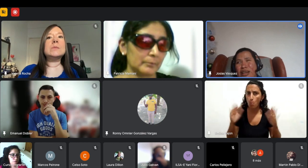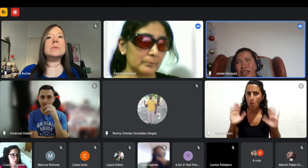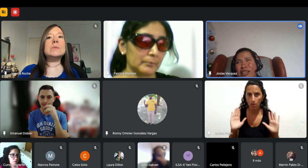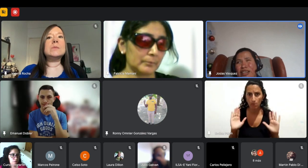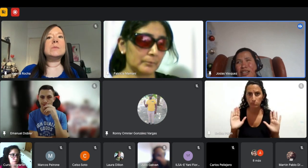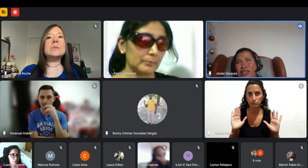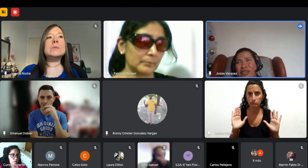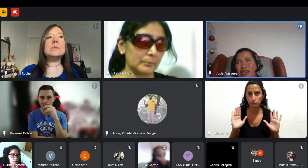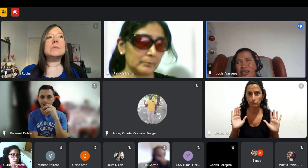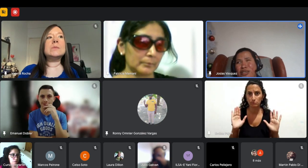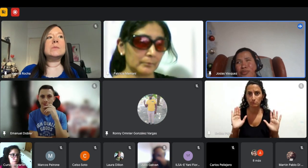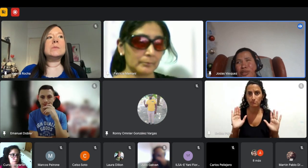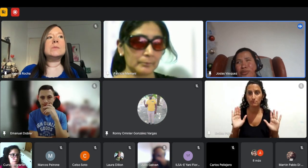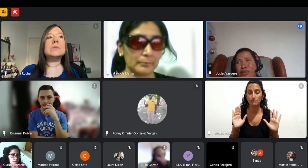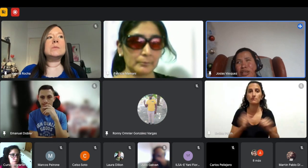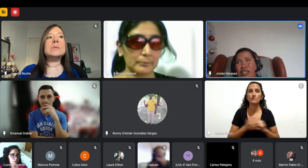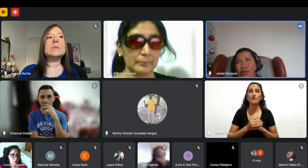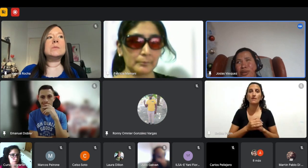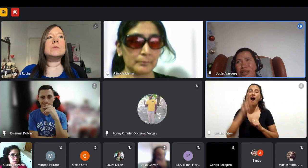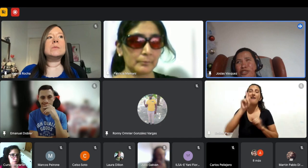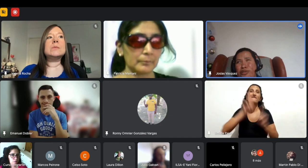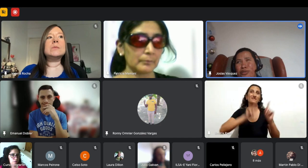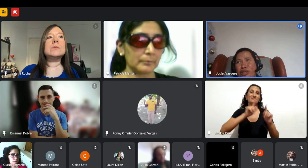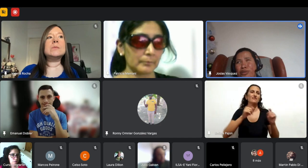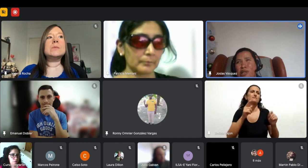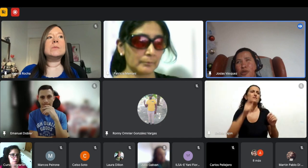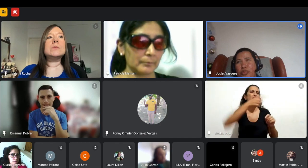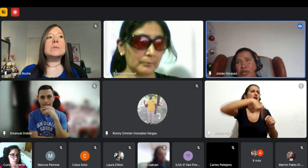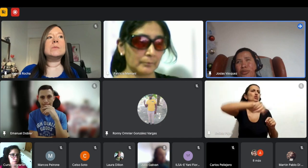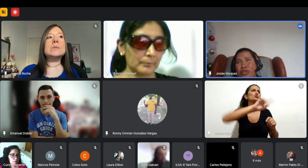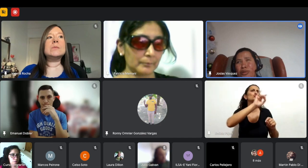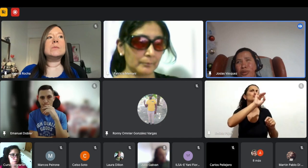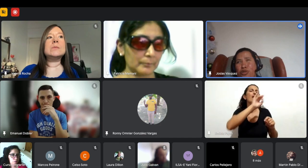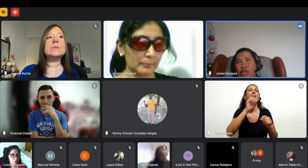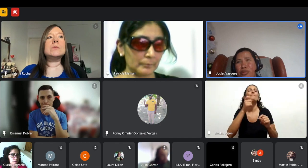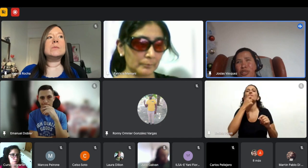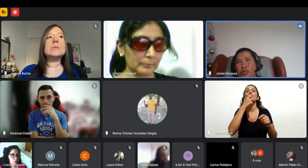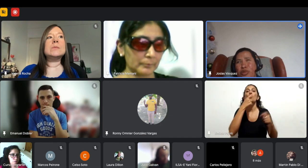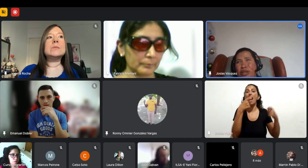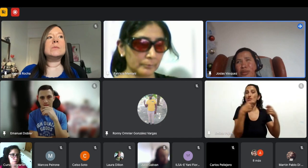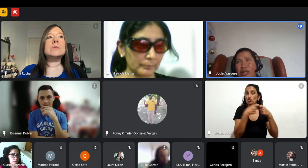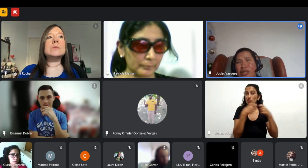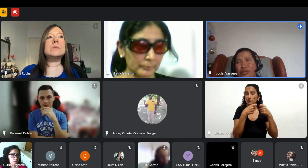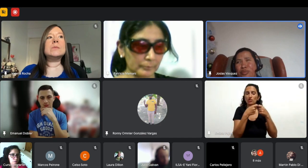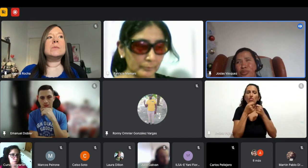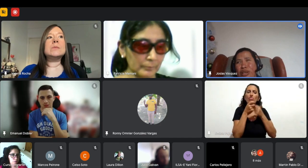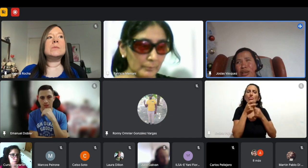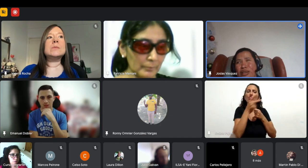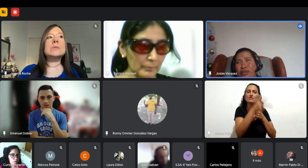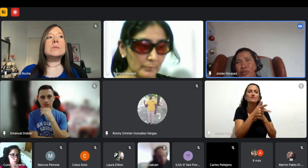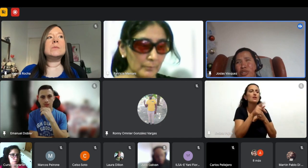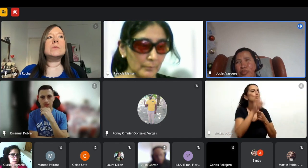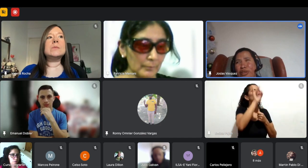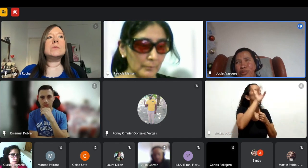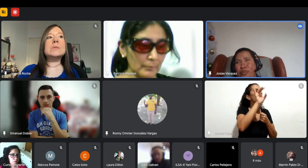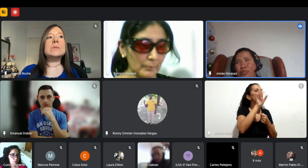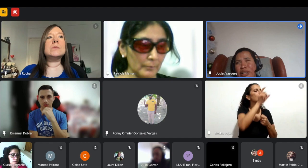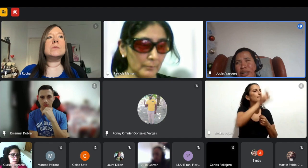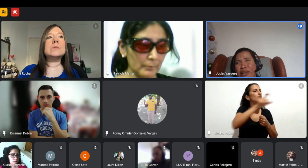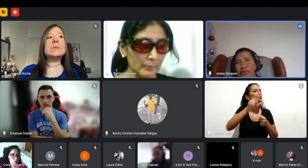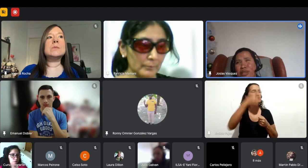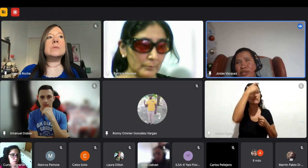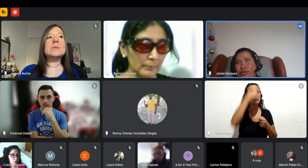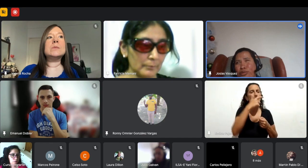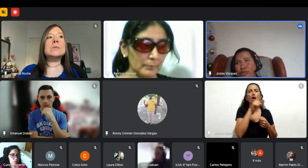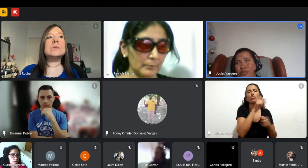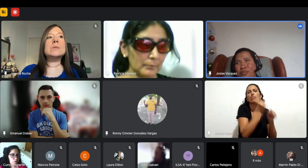tienden a generalizar y decir bueno esta organización nos dijo que estos puestos y solo esos tenemos disponibles y no vamos a no tenemos apertura